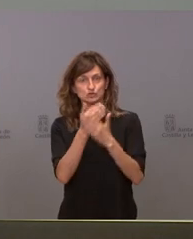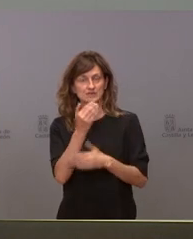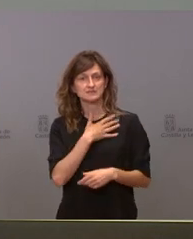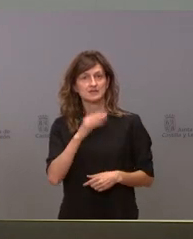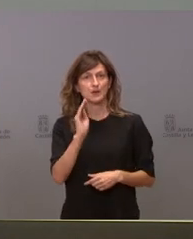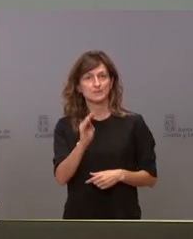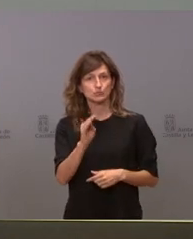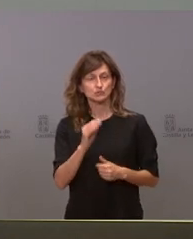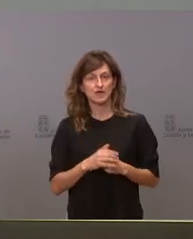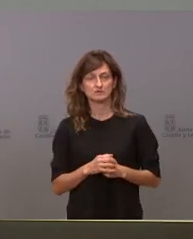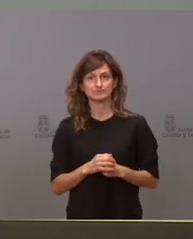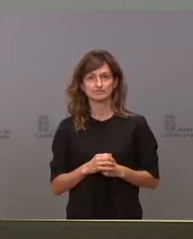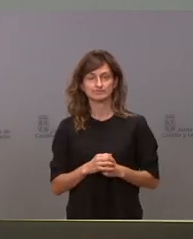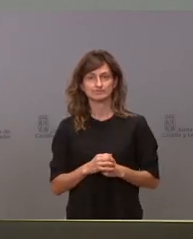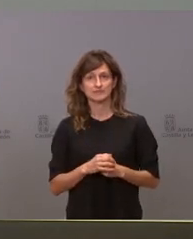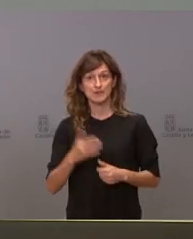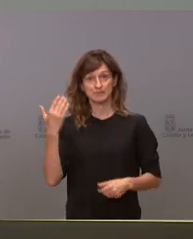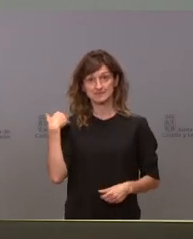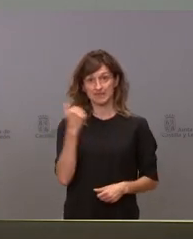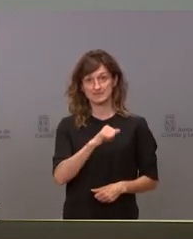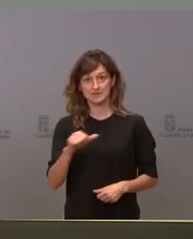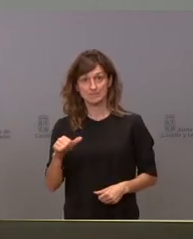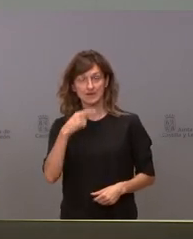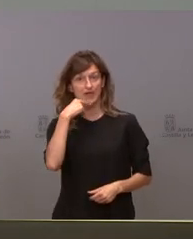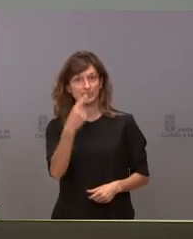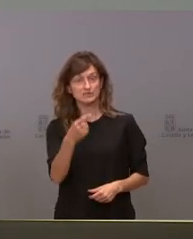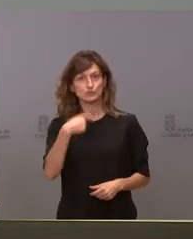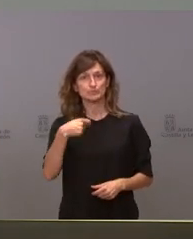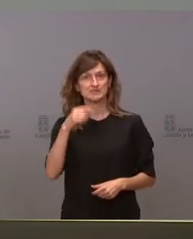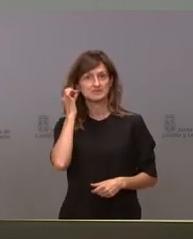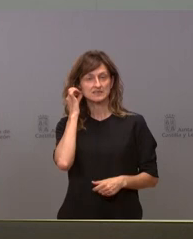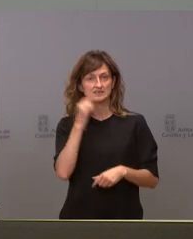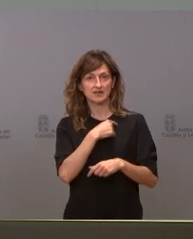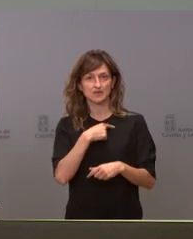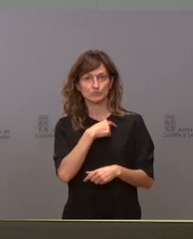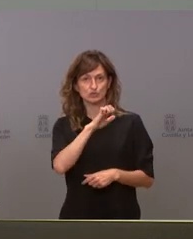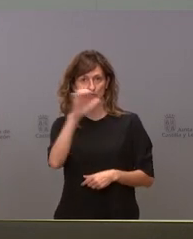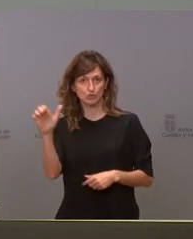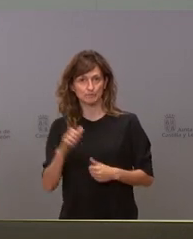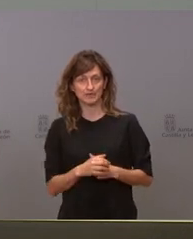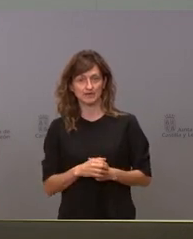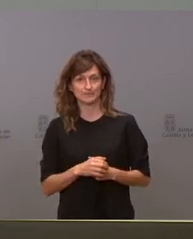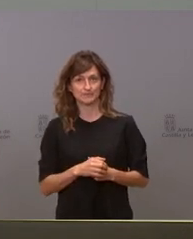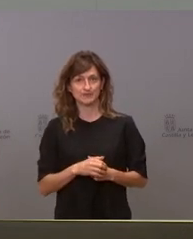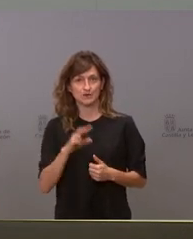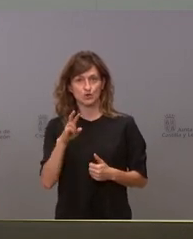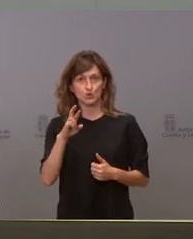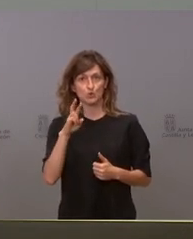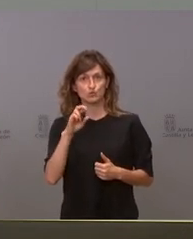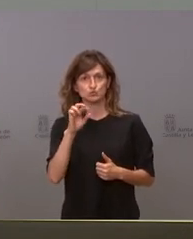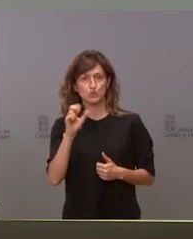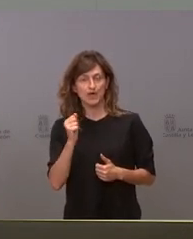sobre lo dicho la semana pasada por la presidenta de la comisión europea Úrsula Bornelajen